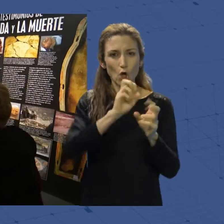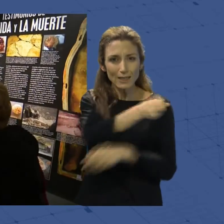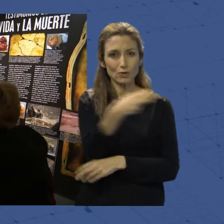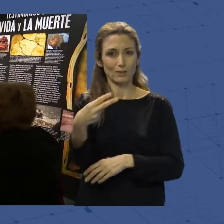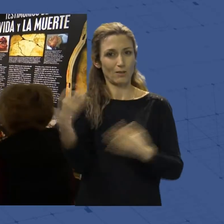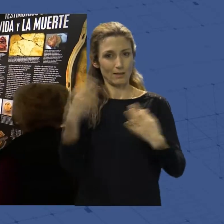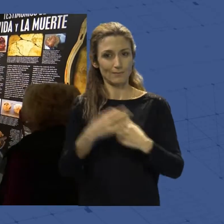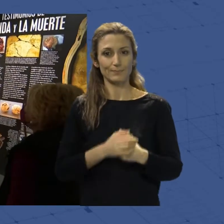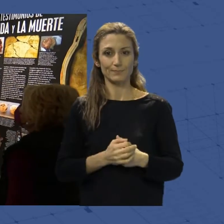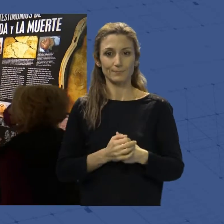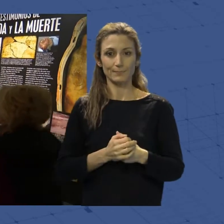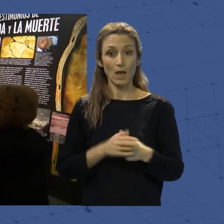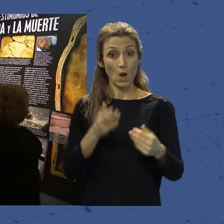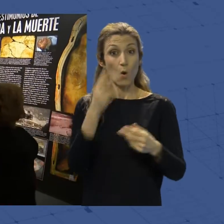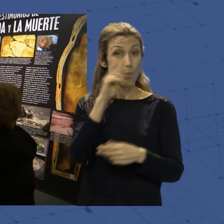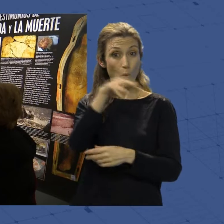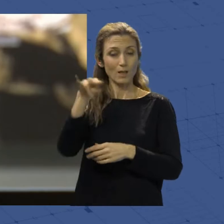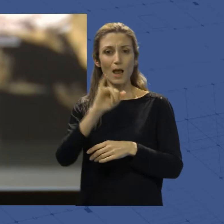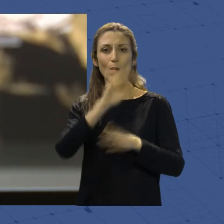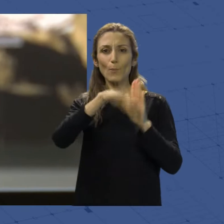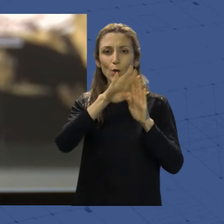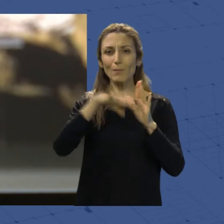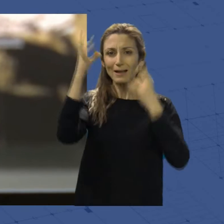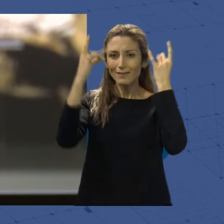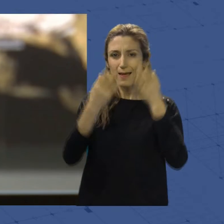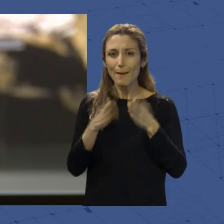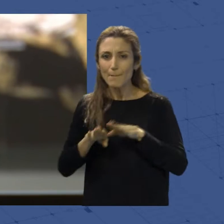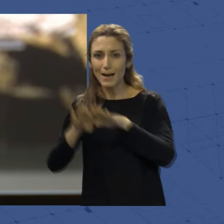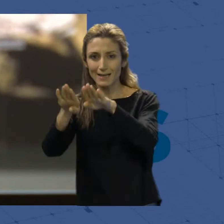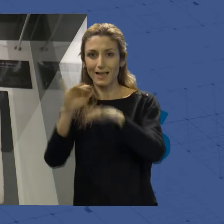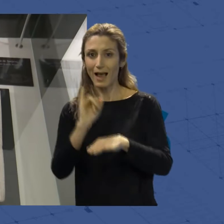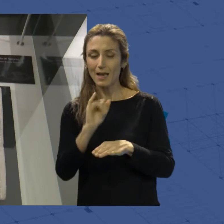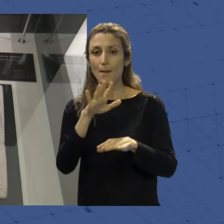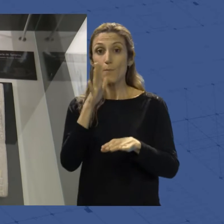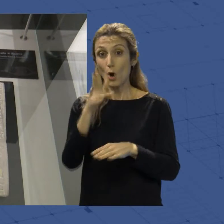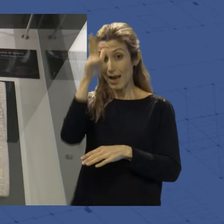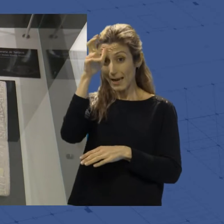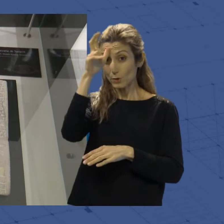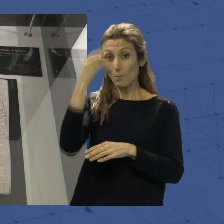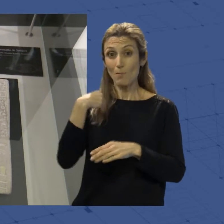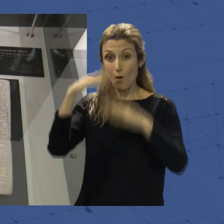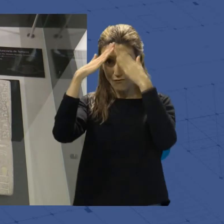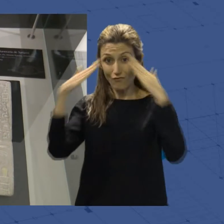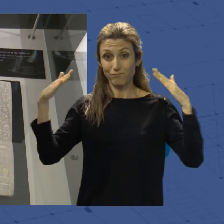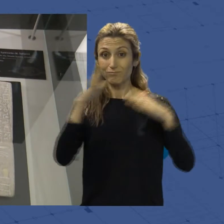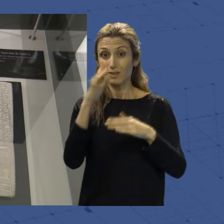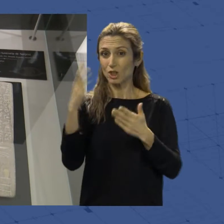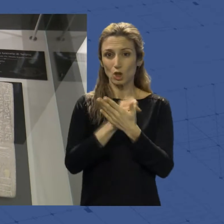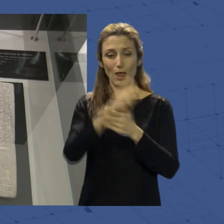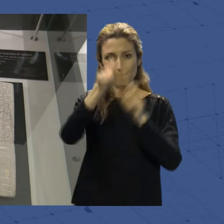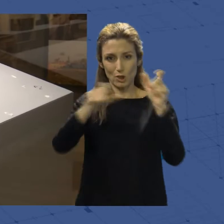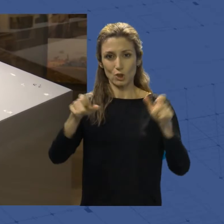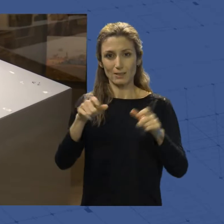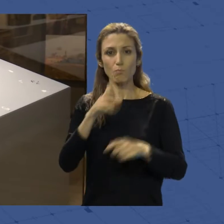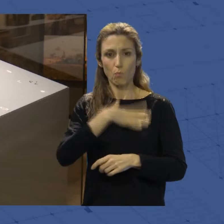Junto a la muestra se ha desarrollado un programa de actividades paralelas que han acercado el Egipto de los faraones a toda la ciudadanía. El